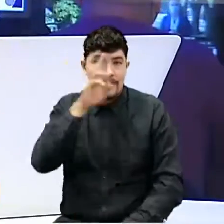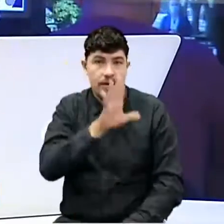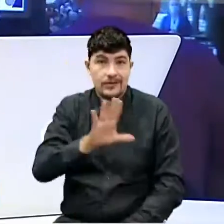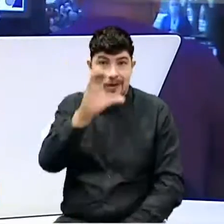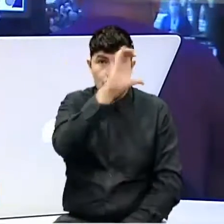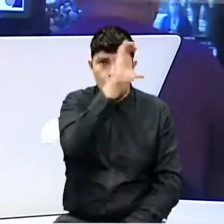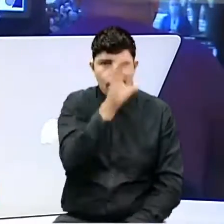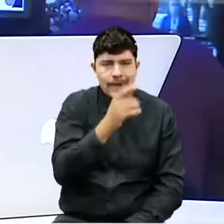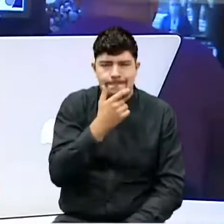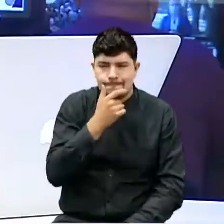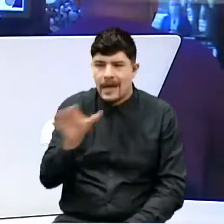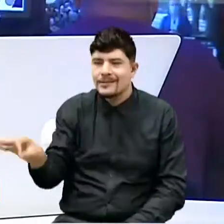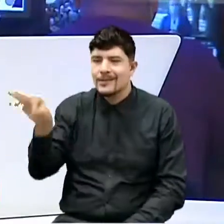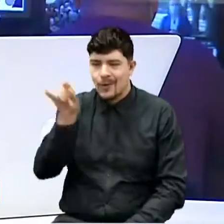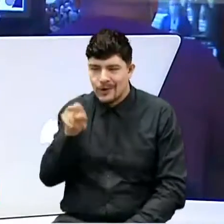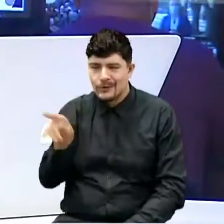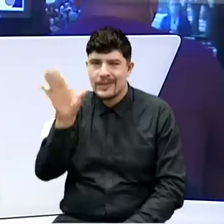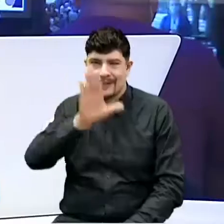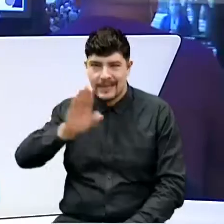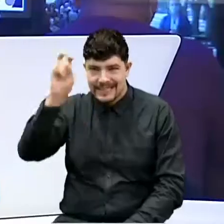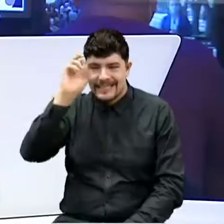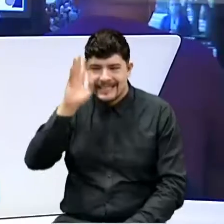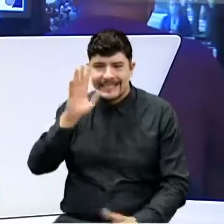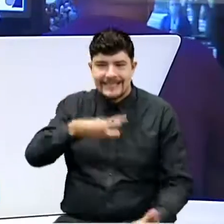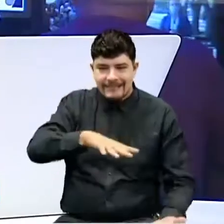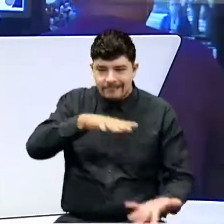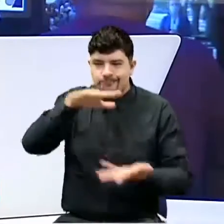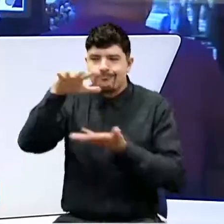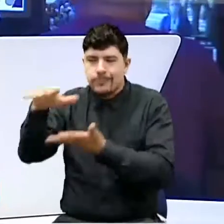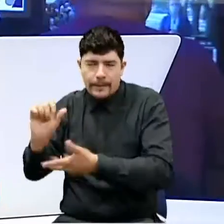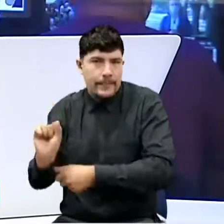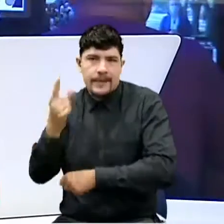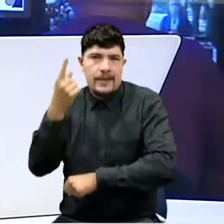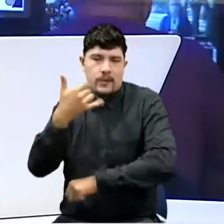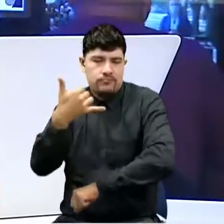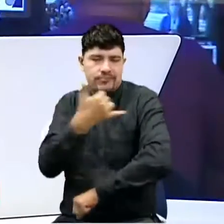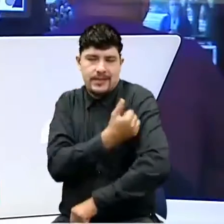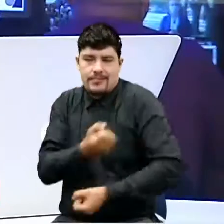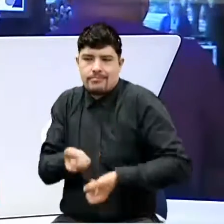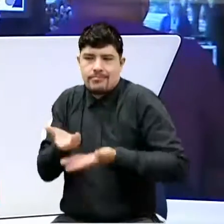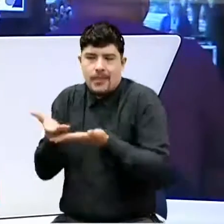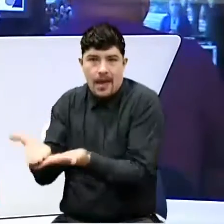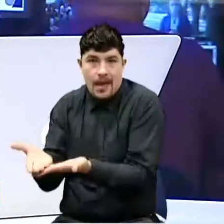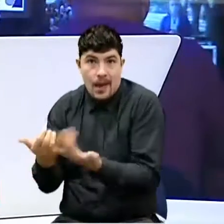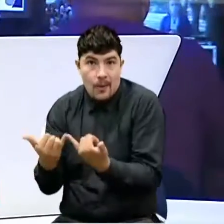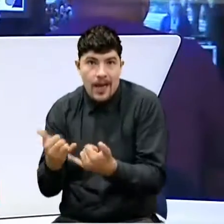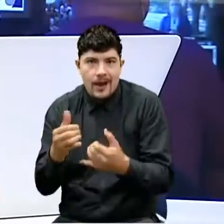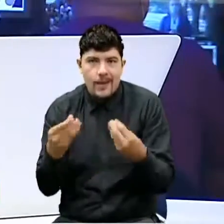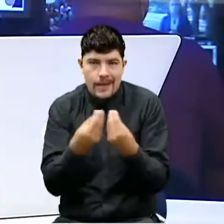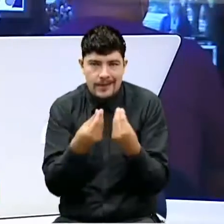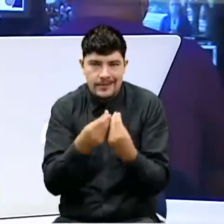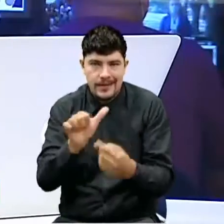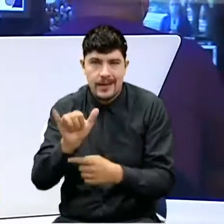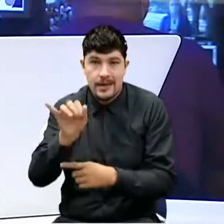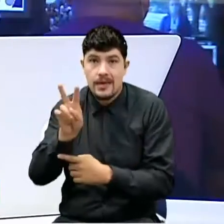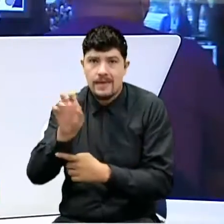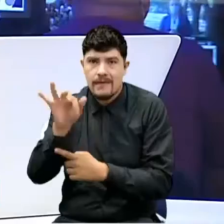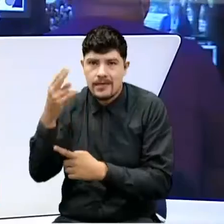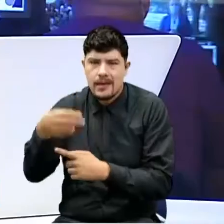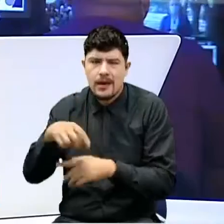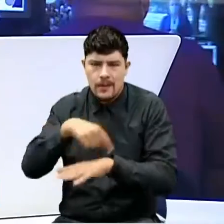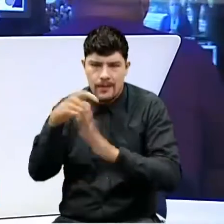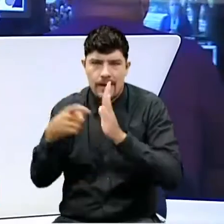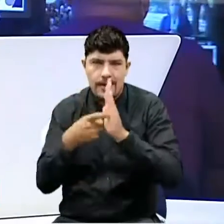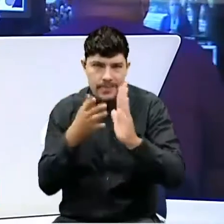para que precisamente lleguen esas vacunas. La información o la amplía a esa hora de la tarde la periodista Ivec Noriega Cárdenas. Ivec,